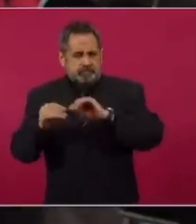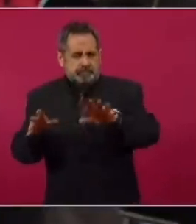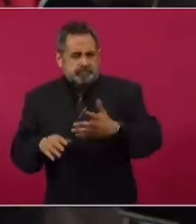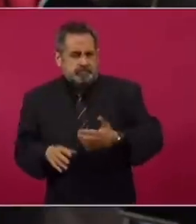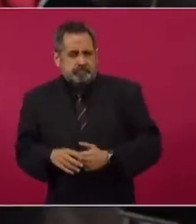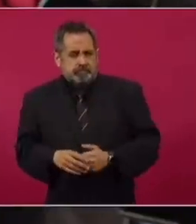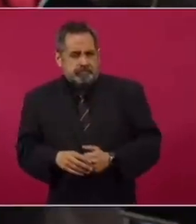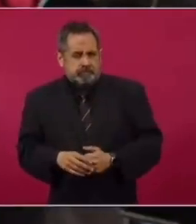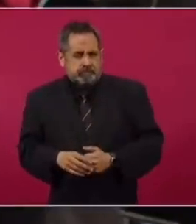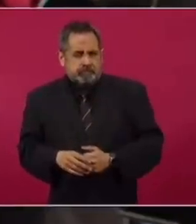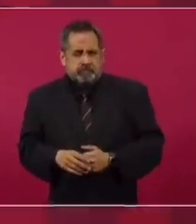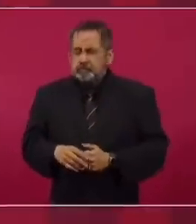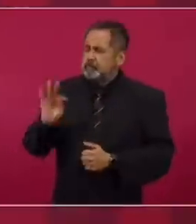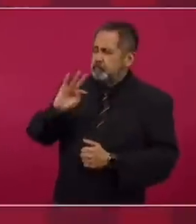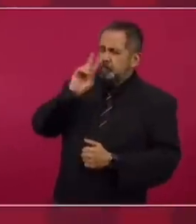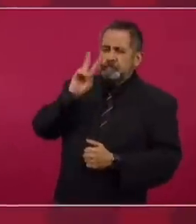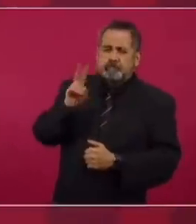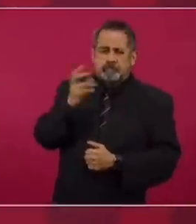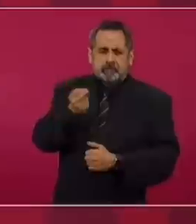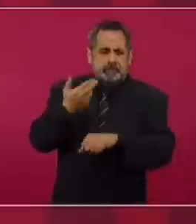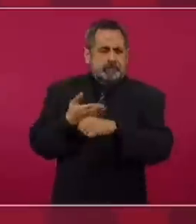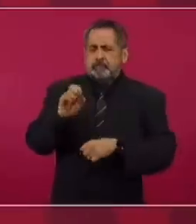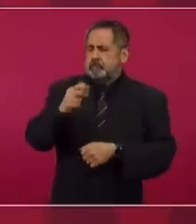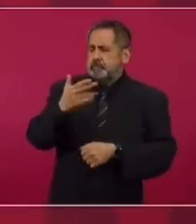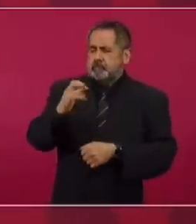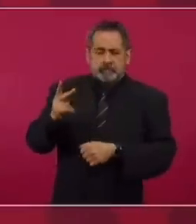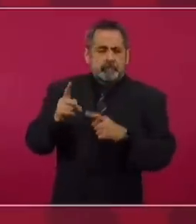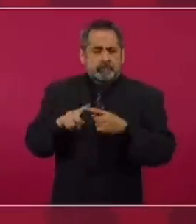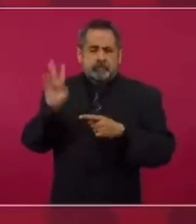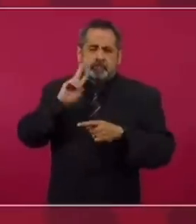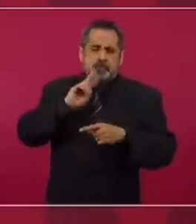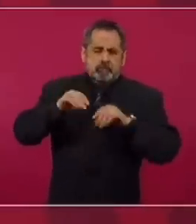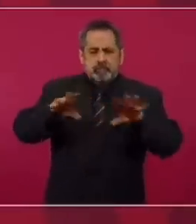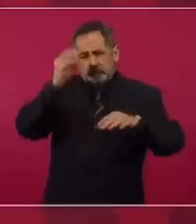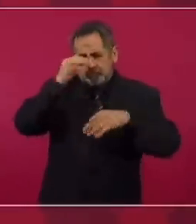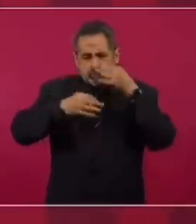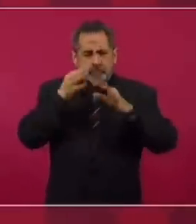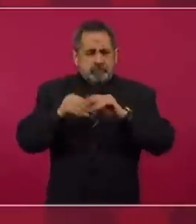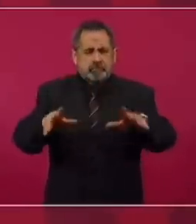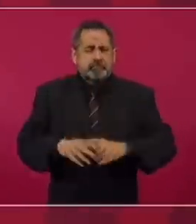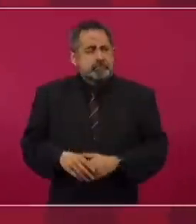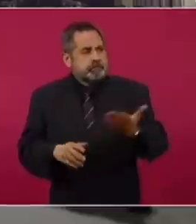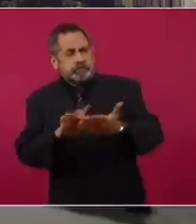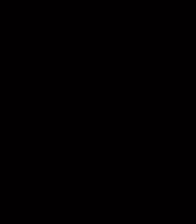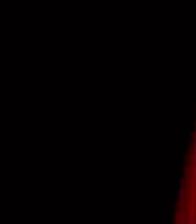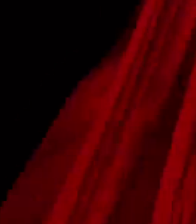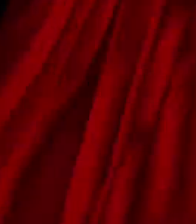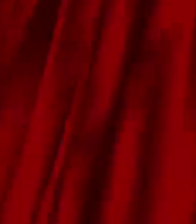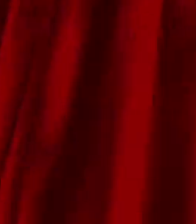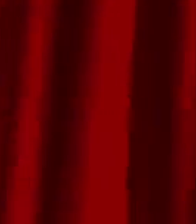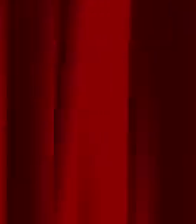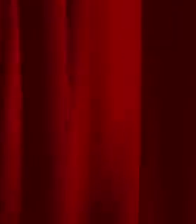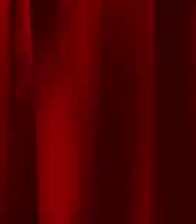el secretario de Hacienda emitirá alguna opinión al respecto. Gracias, señor secretario. Gracias, señor secretario.